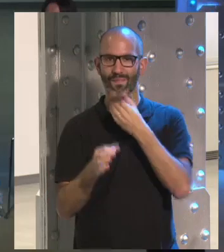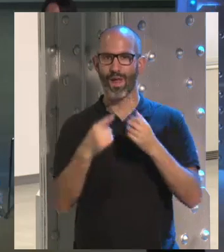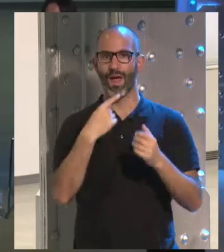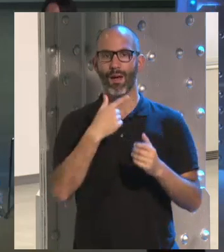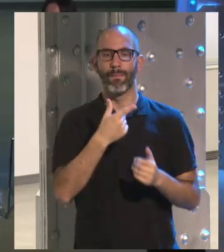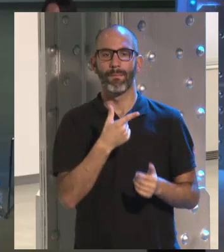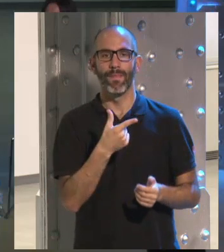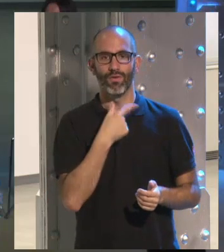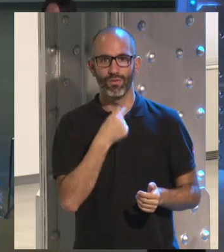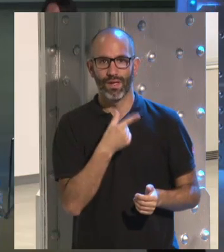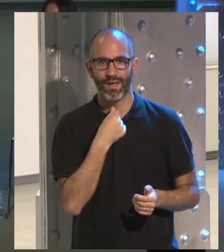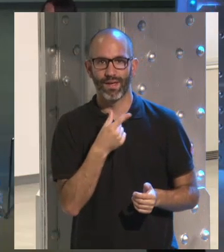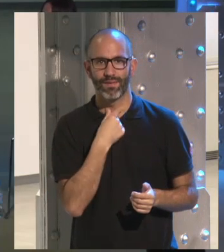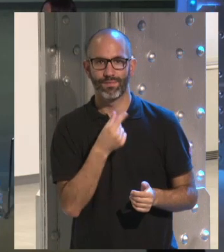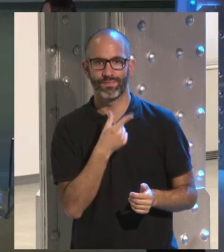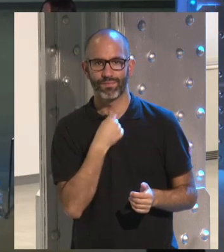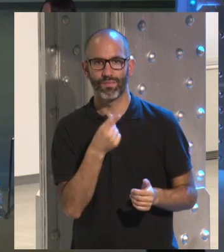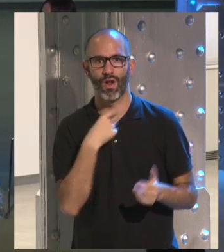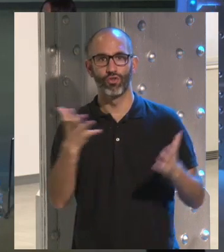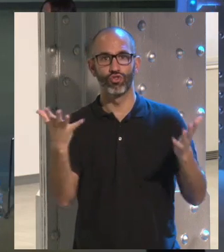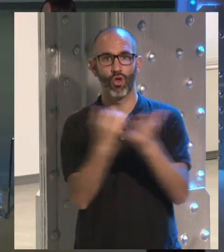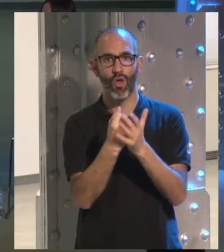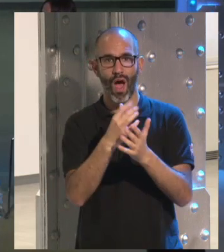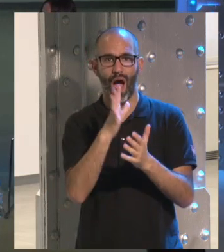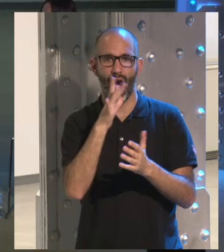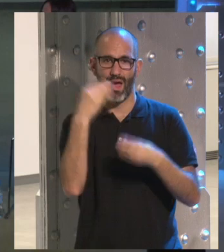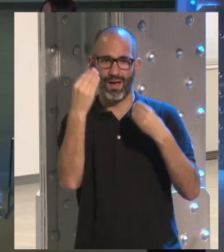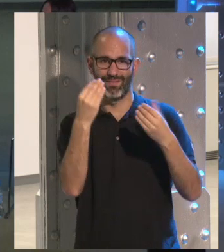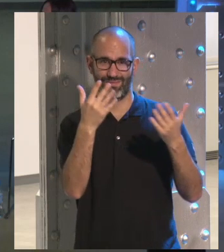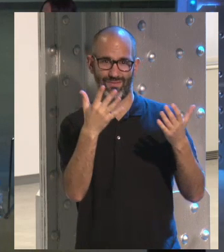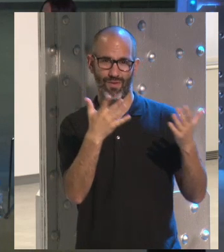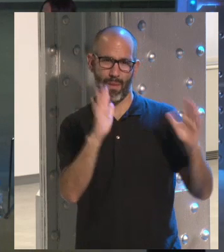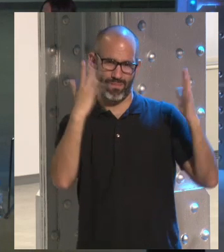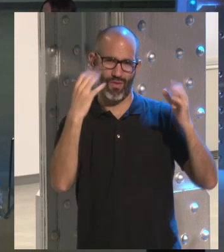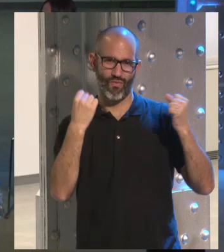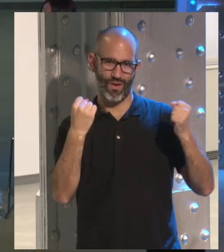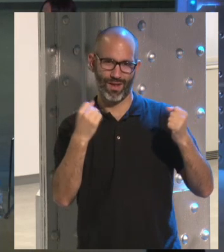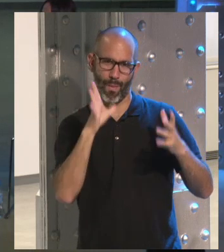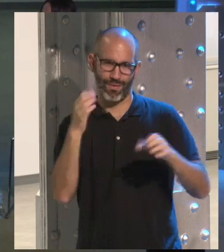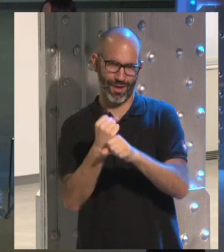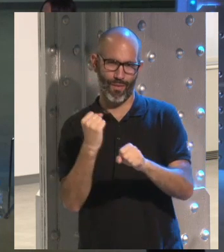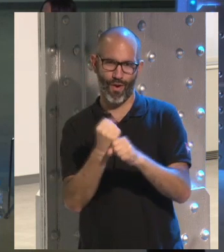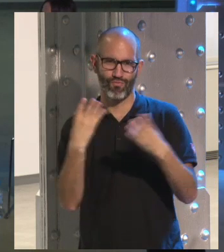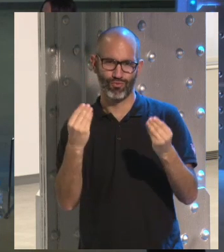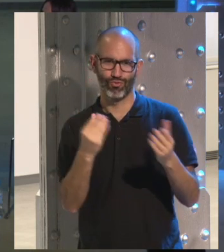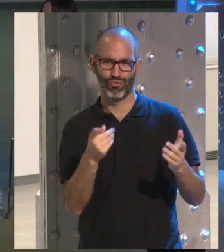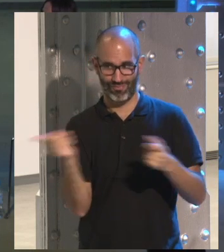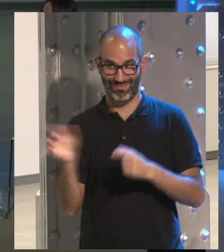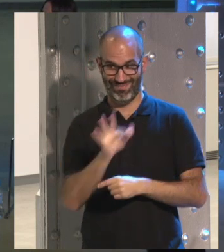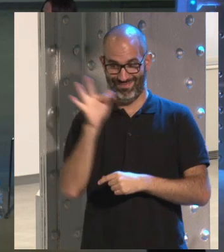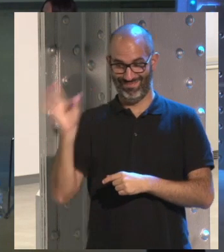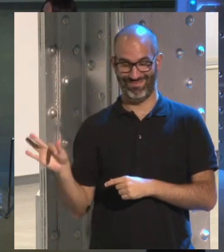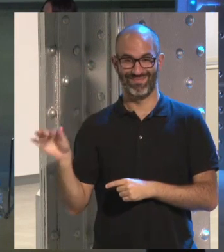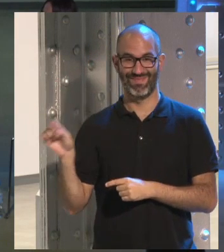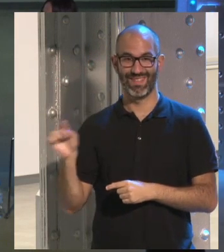recibamos todos, y yo creo que merece un aplauso porque ha trabajado muchísimo en los últimos